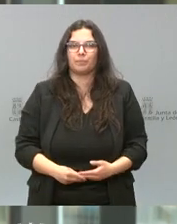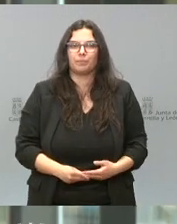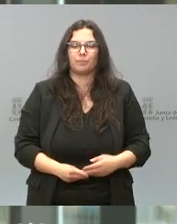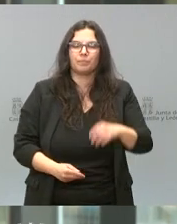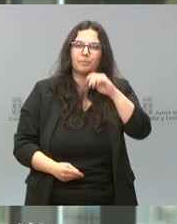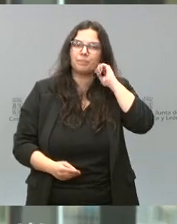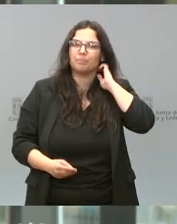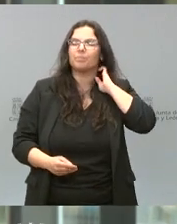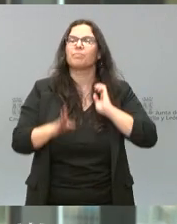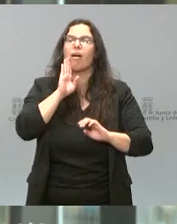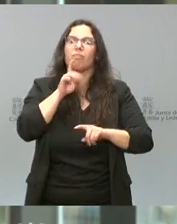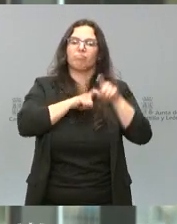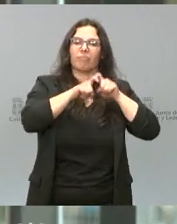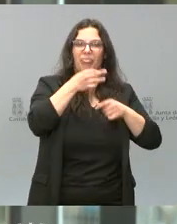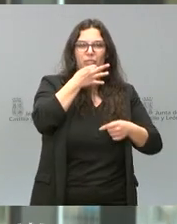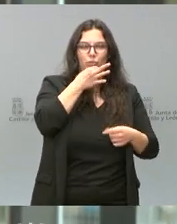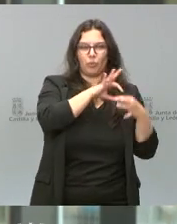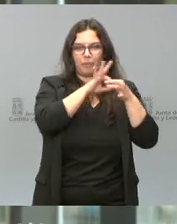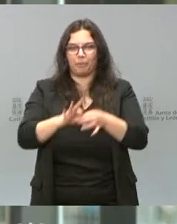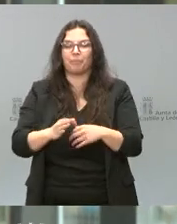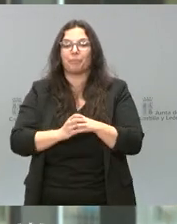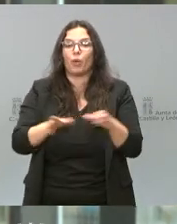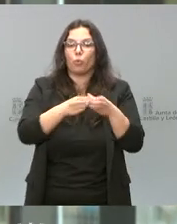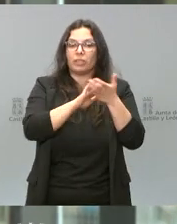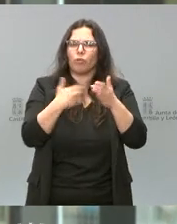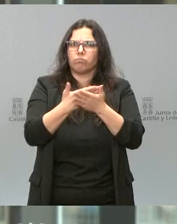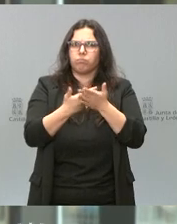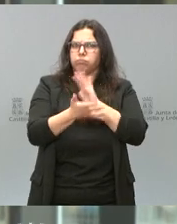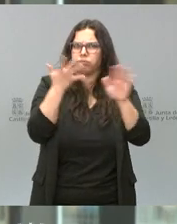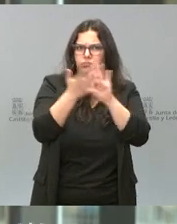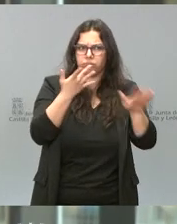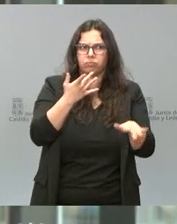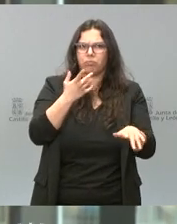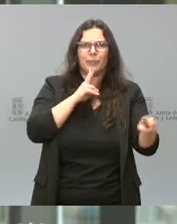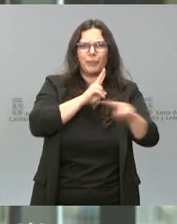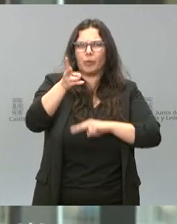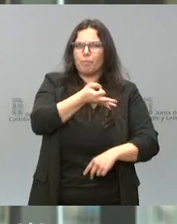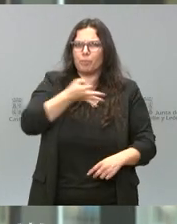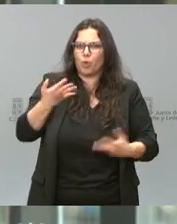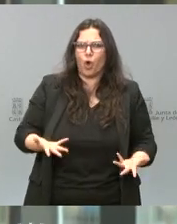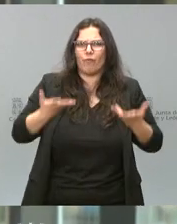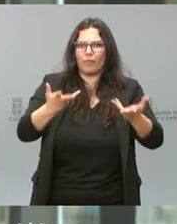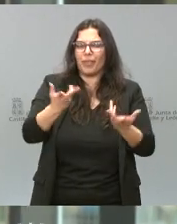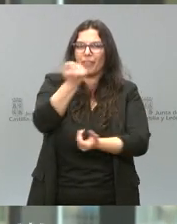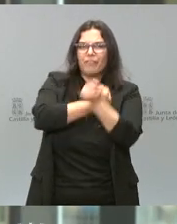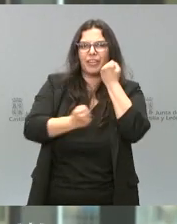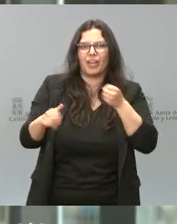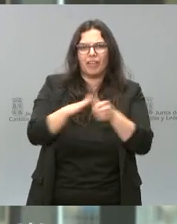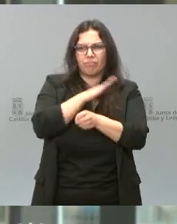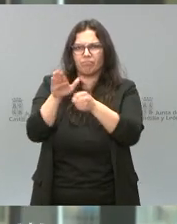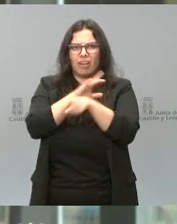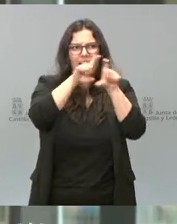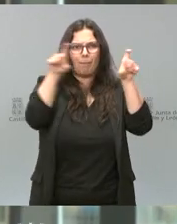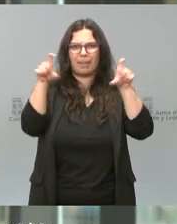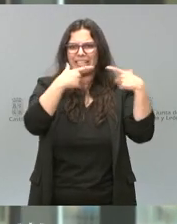Vuelvo al discurso. La Junta demostró agilidad y reaccionó de una manera acertada, brindando financiación a empresas en distintos